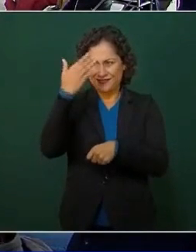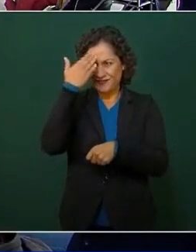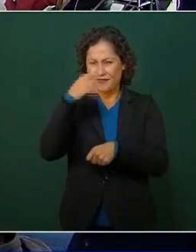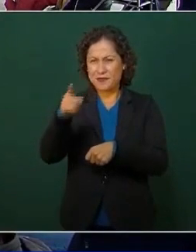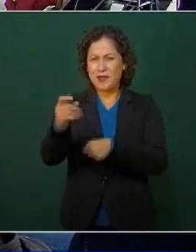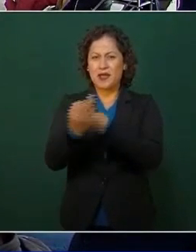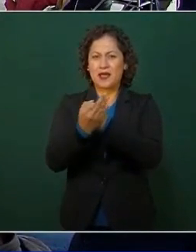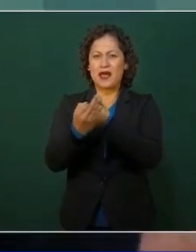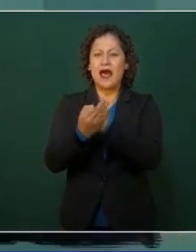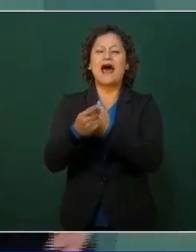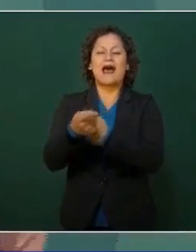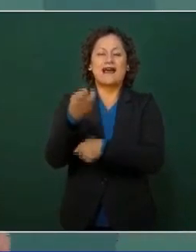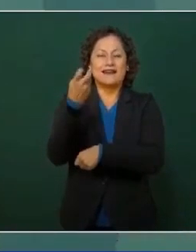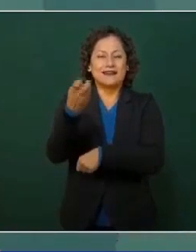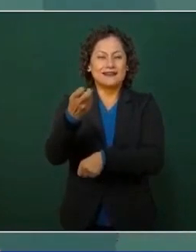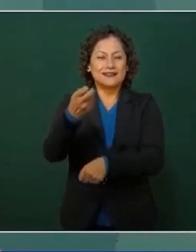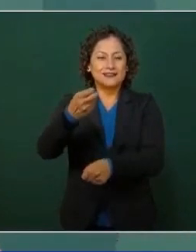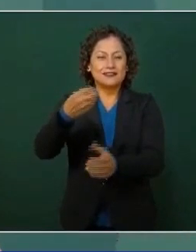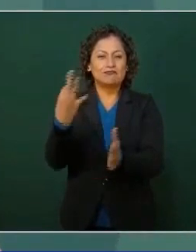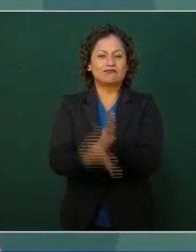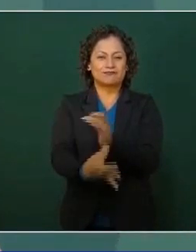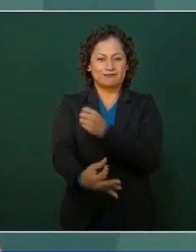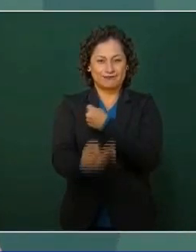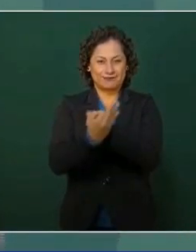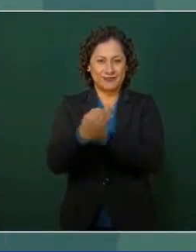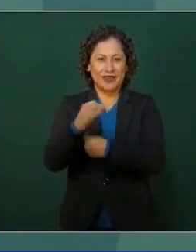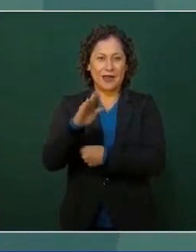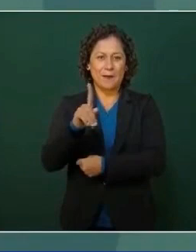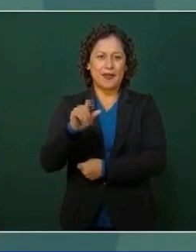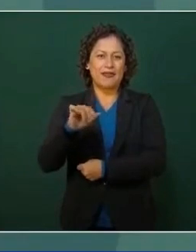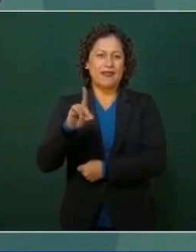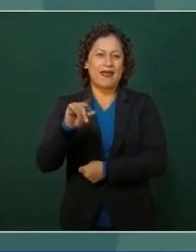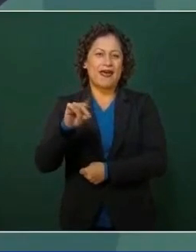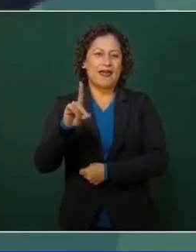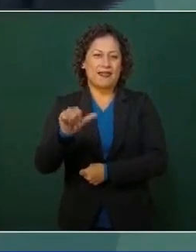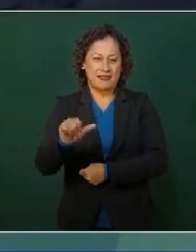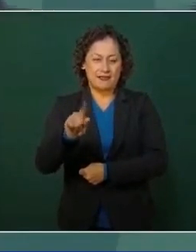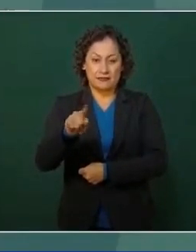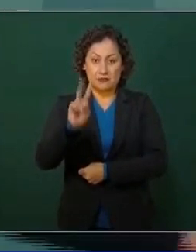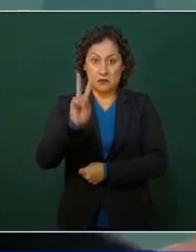blindadas, unos monstruos.